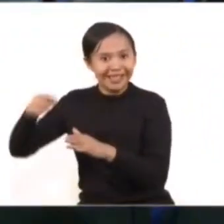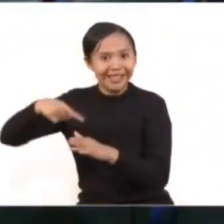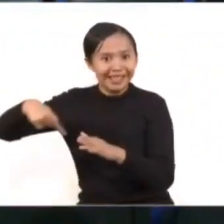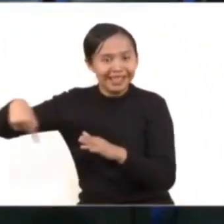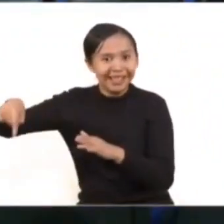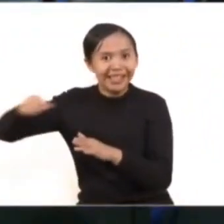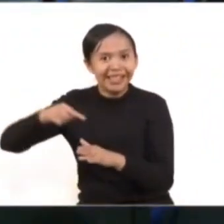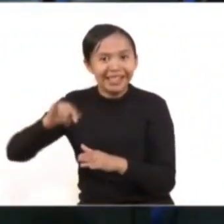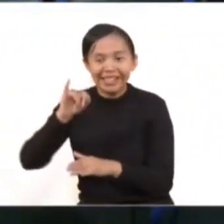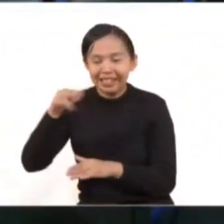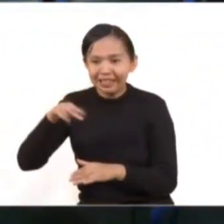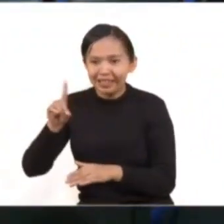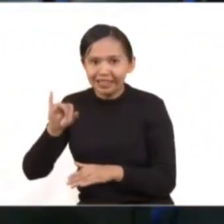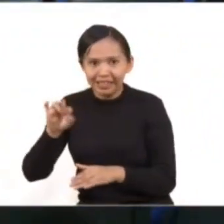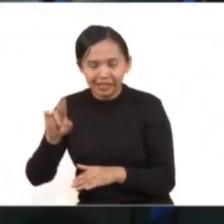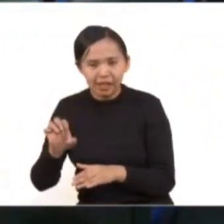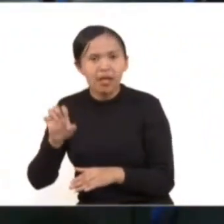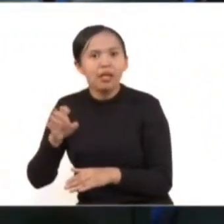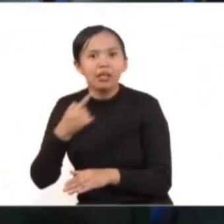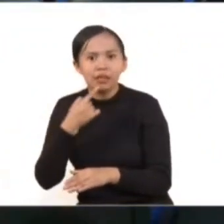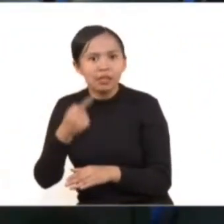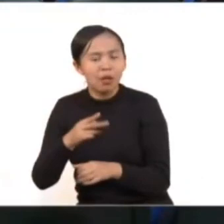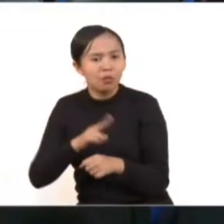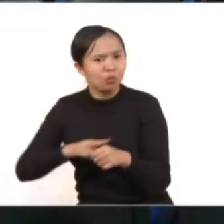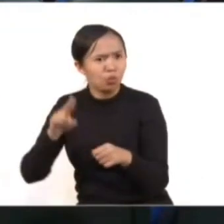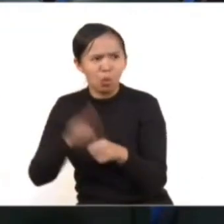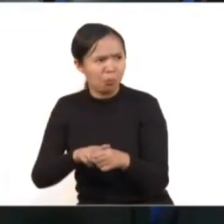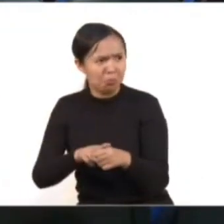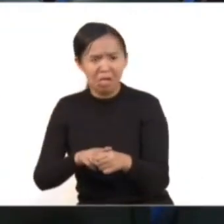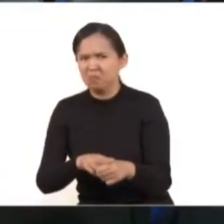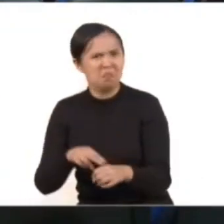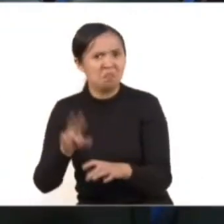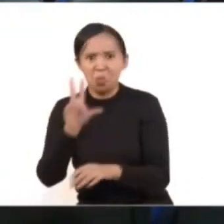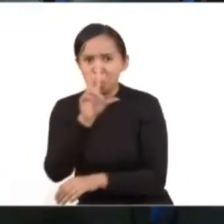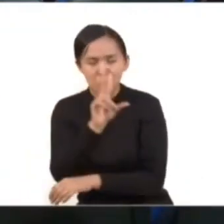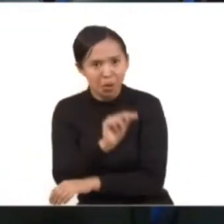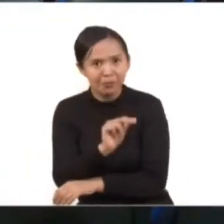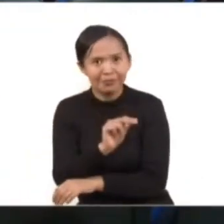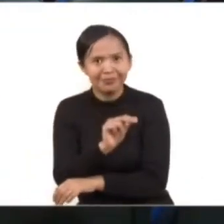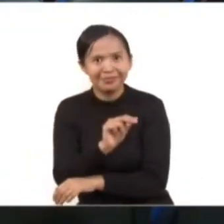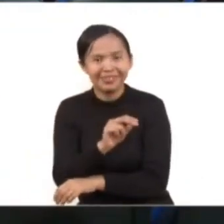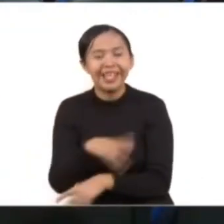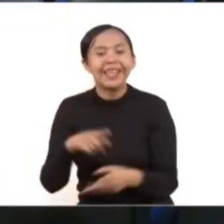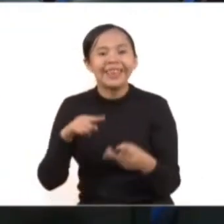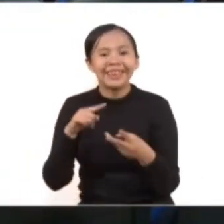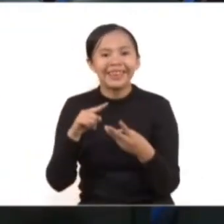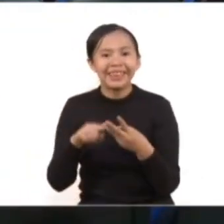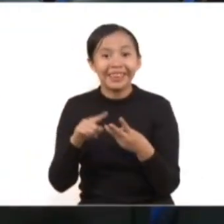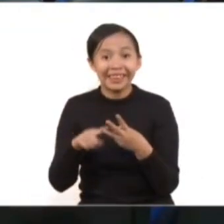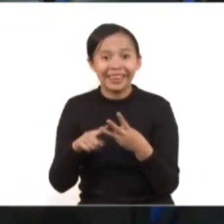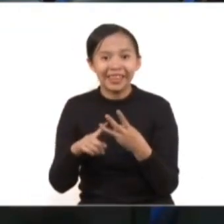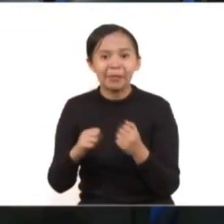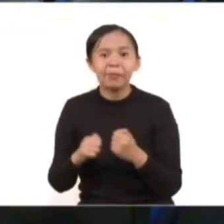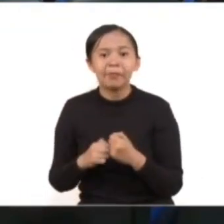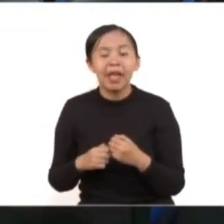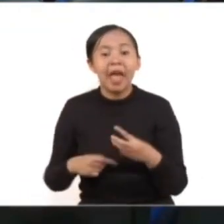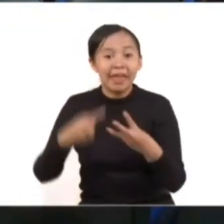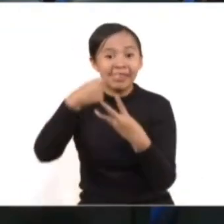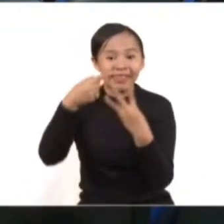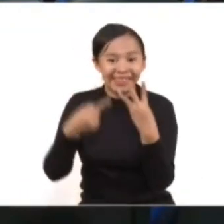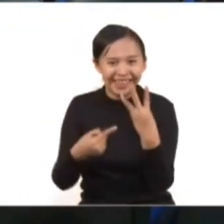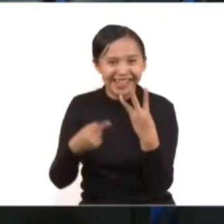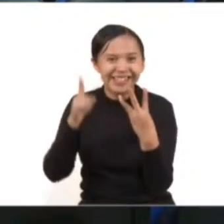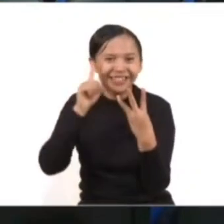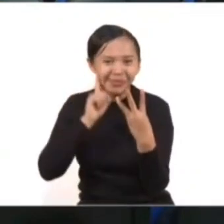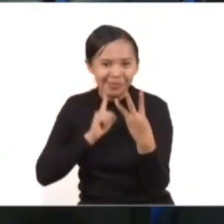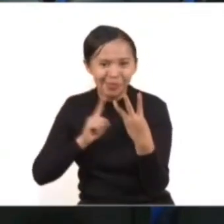en la Endire, están diciendo no, eso es normal, eso no es normal. Y tres, tres de cada diez